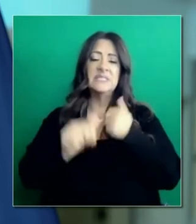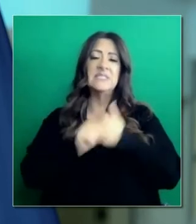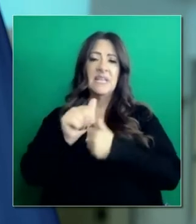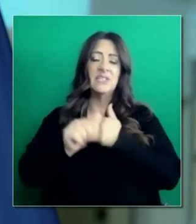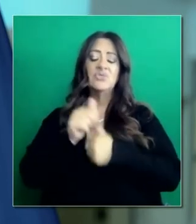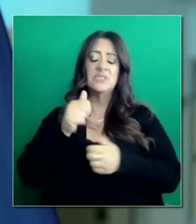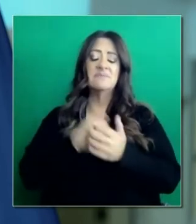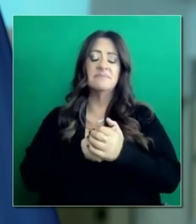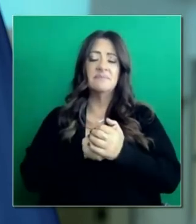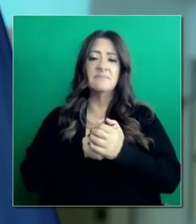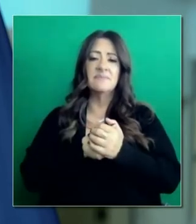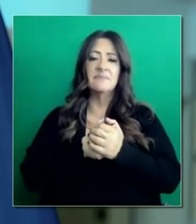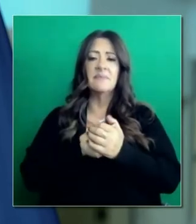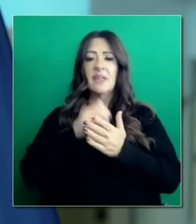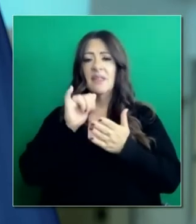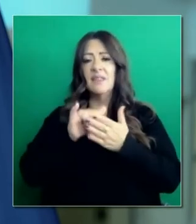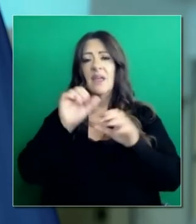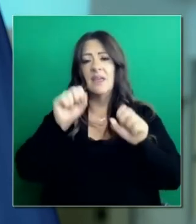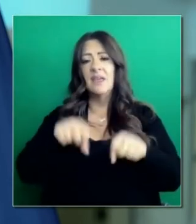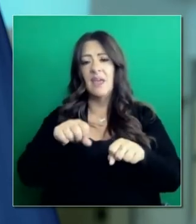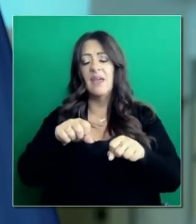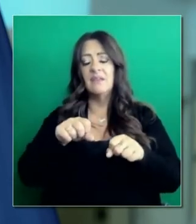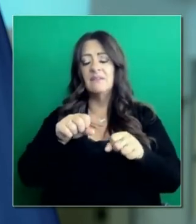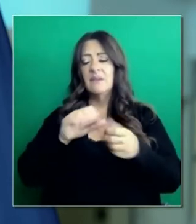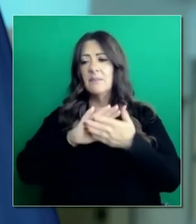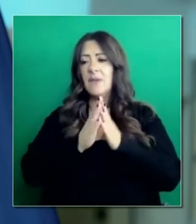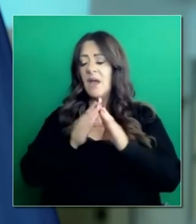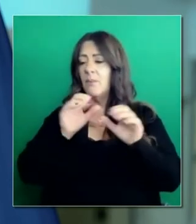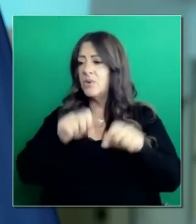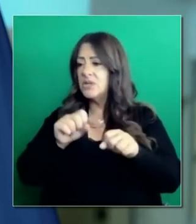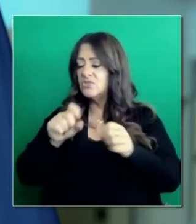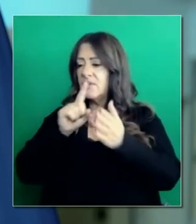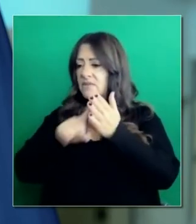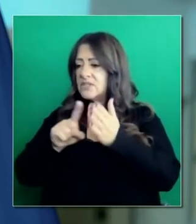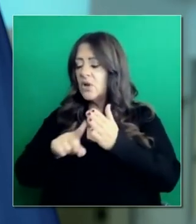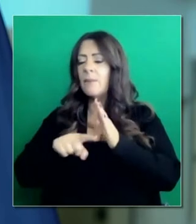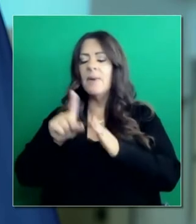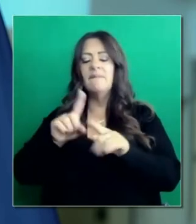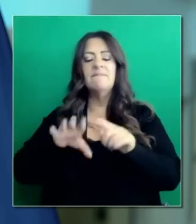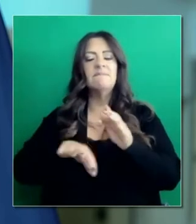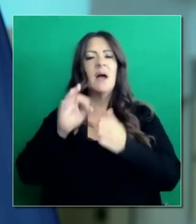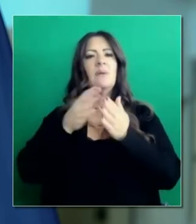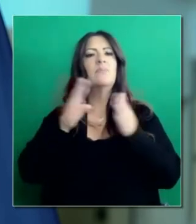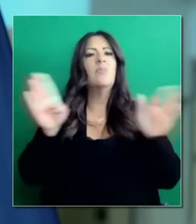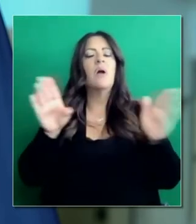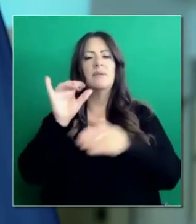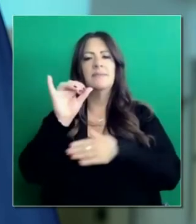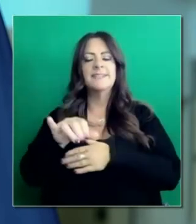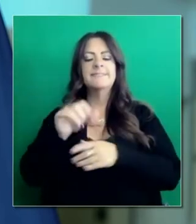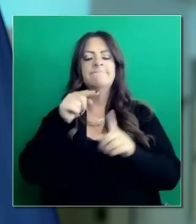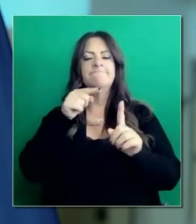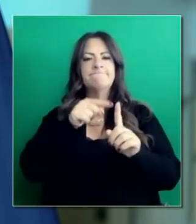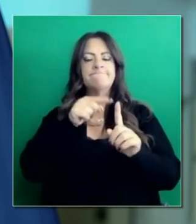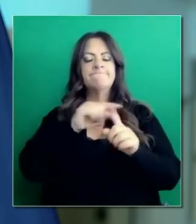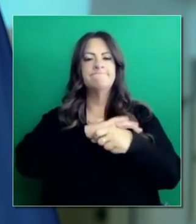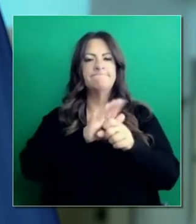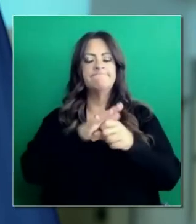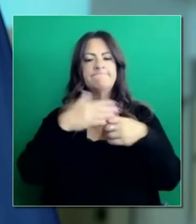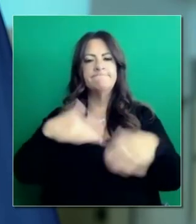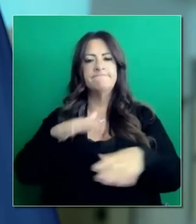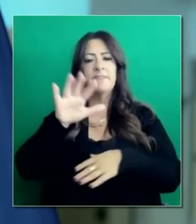en cuanto a casos potenciales que están investigados en este caso o incluso en términos más amplios para la enfermedad.